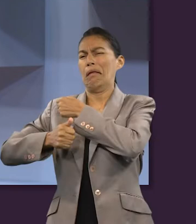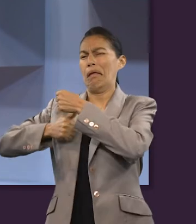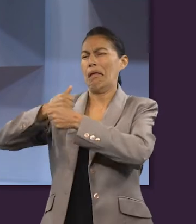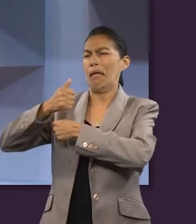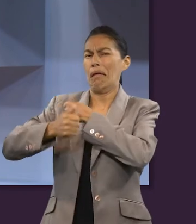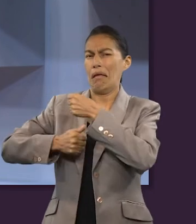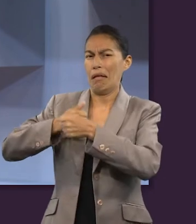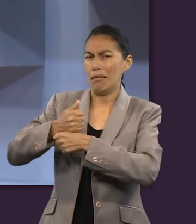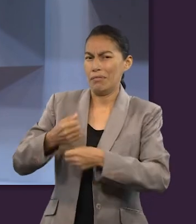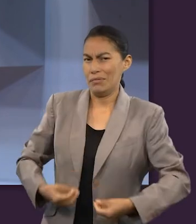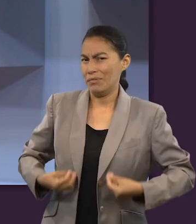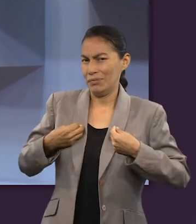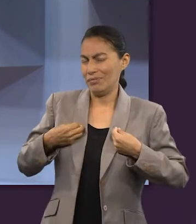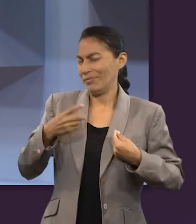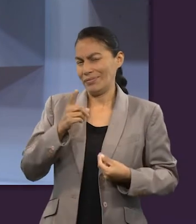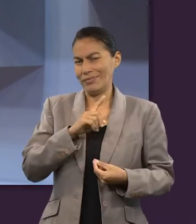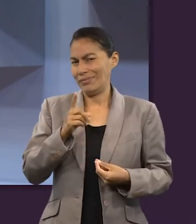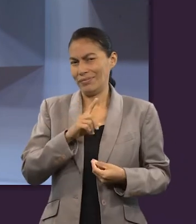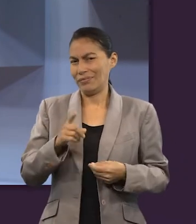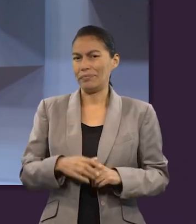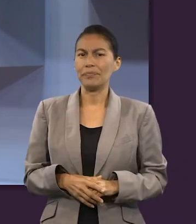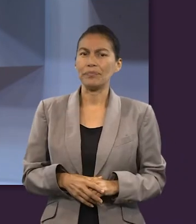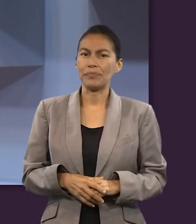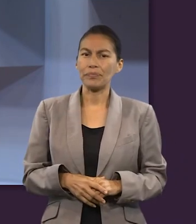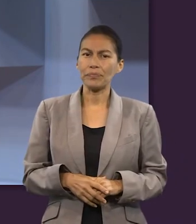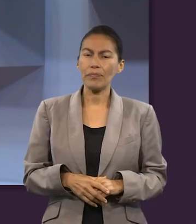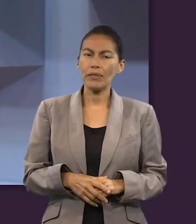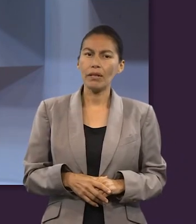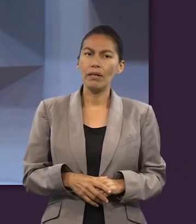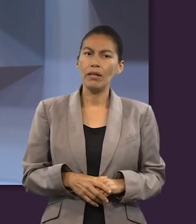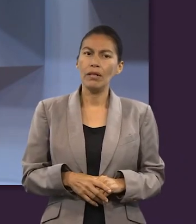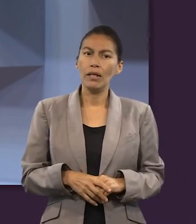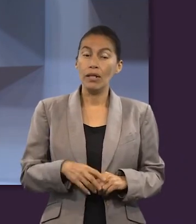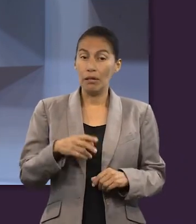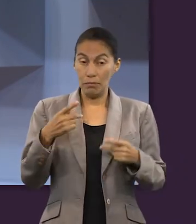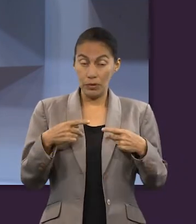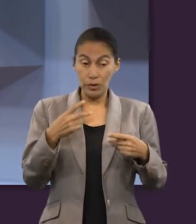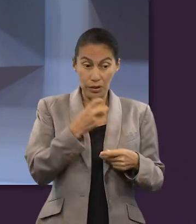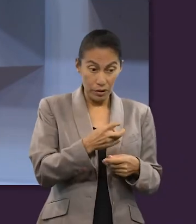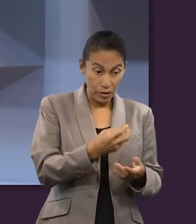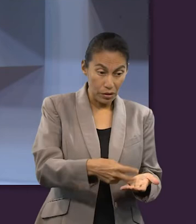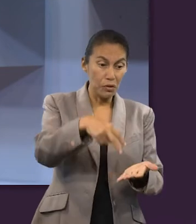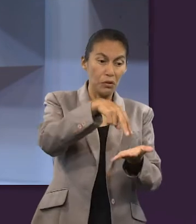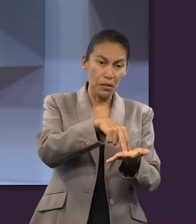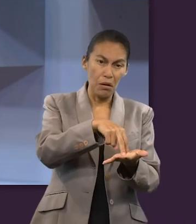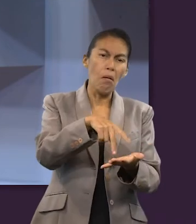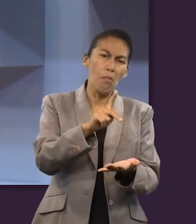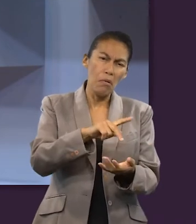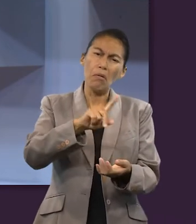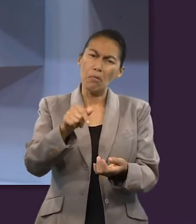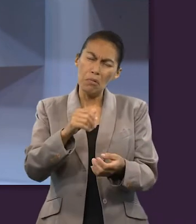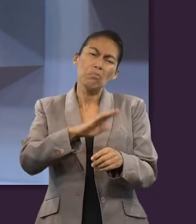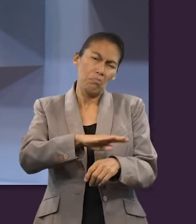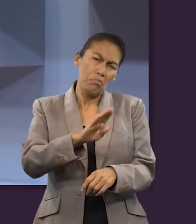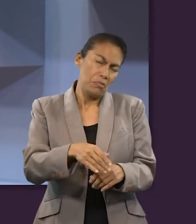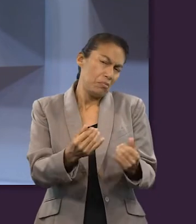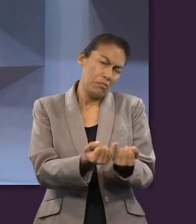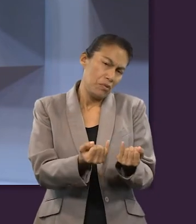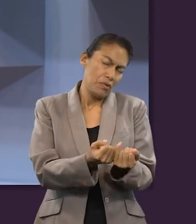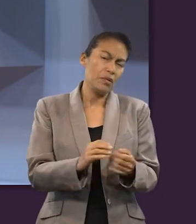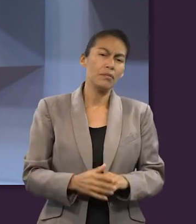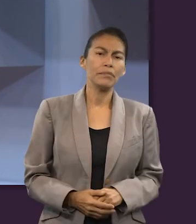sé cuántos siglos. Entonces, esas resurrecciones fueron como muy temporales. Y quisiera